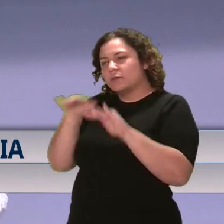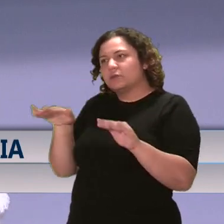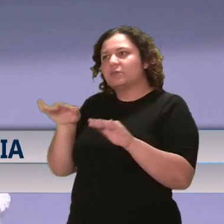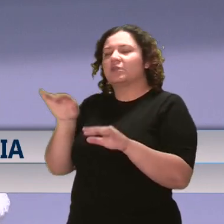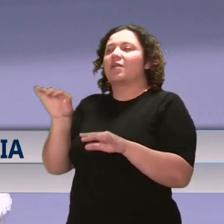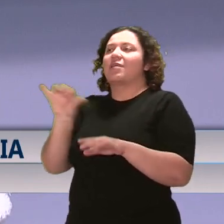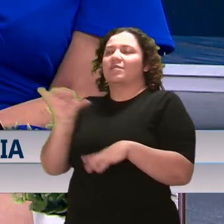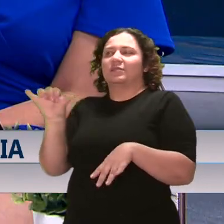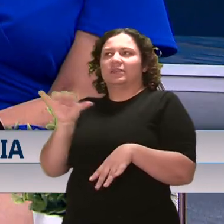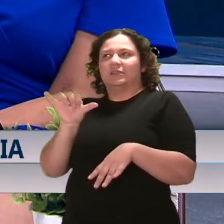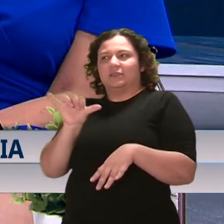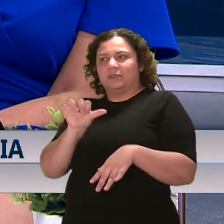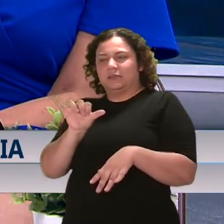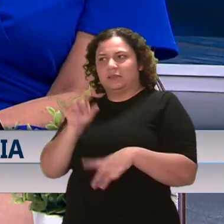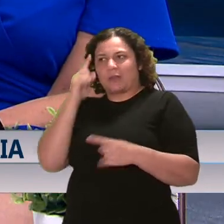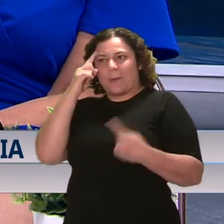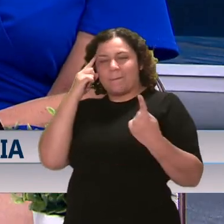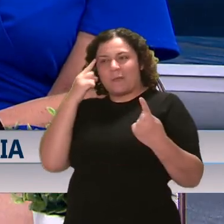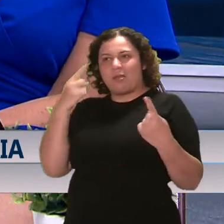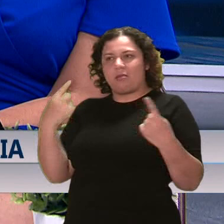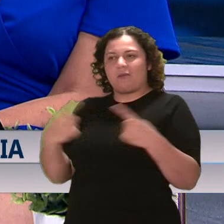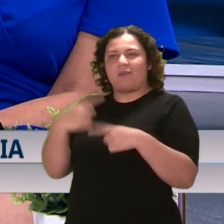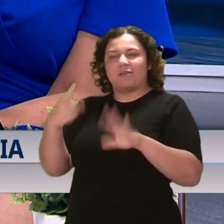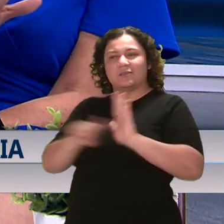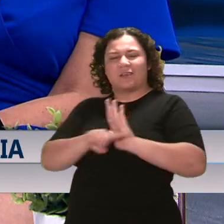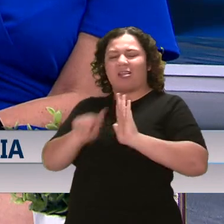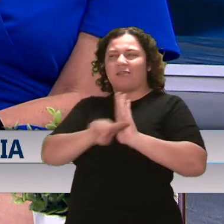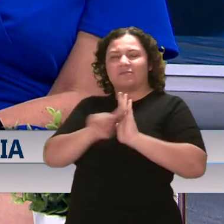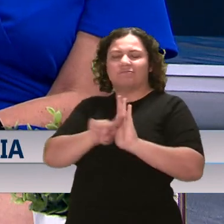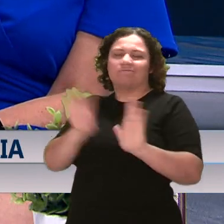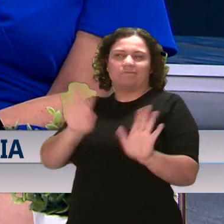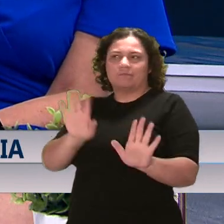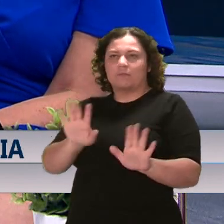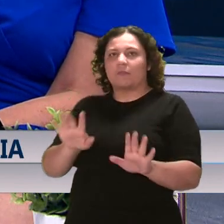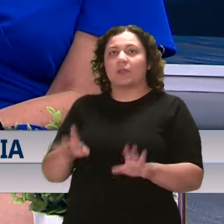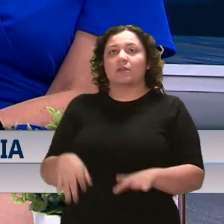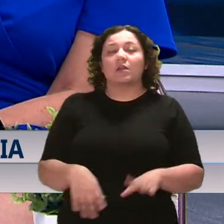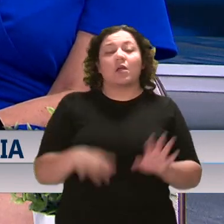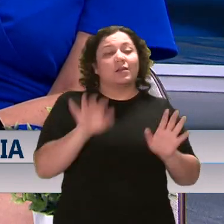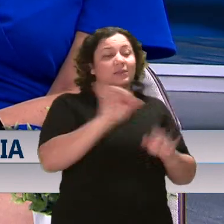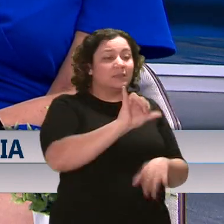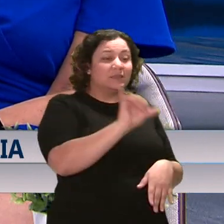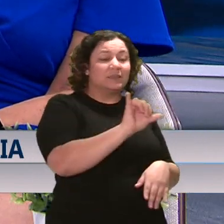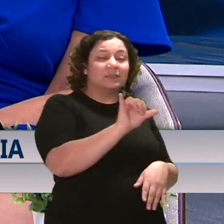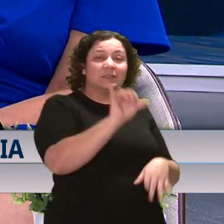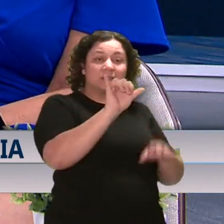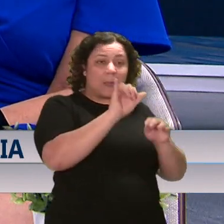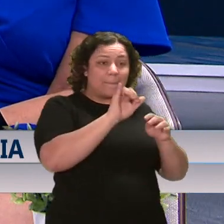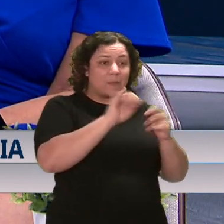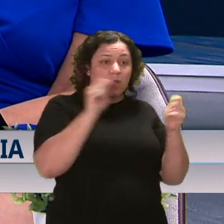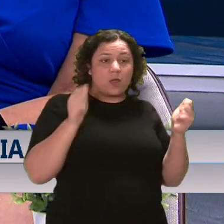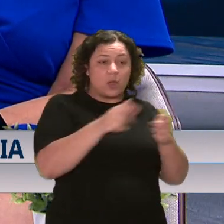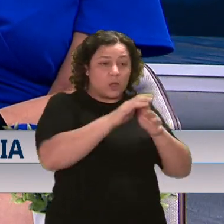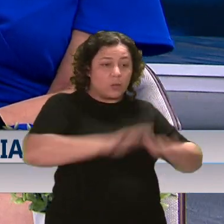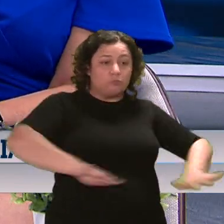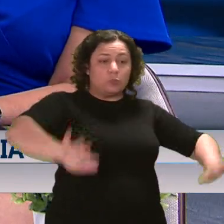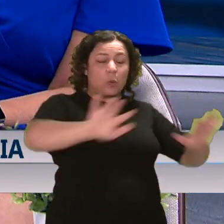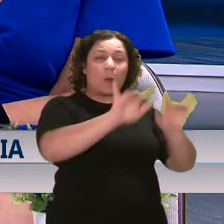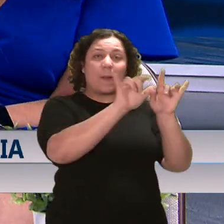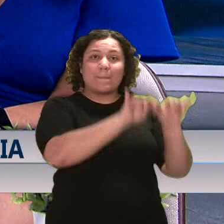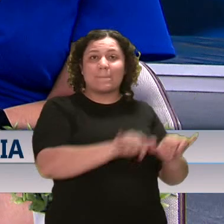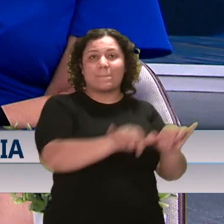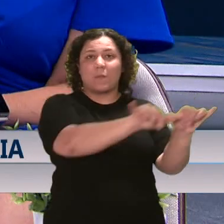que es el estigma. Claro que sí, y sobre todo en el mismo entorno, que no hay que ir a otro sitio. Que eso es lo importante de que estén estos servicios que ustedes proveen